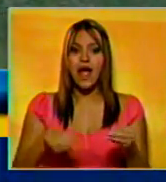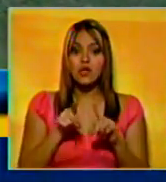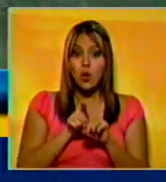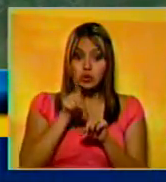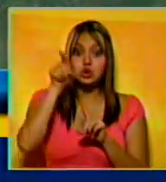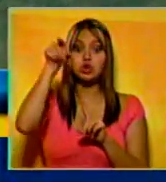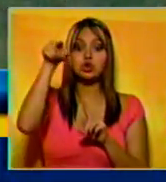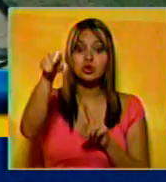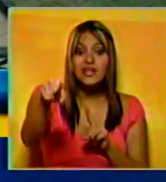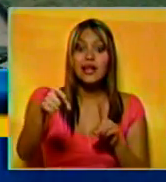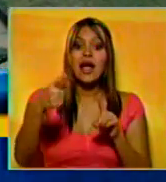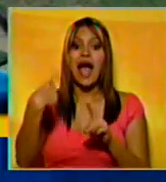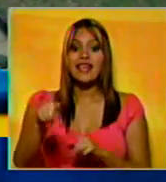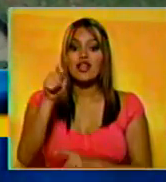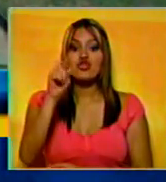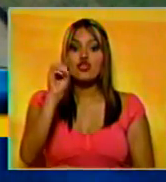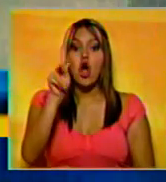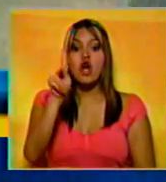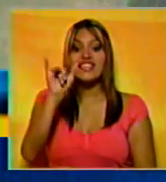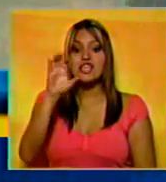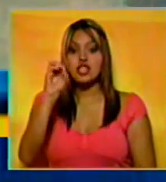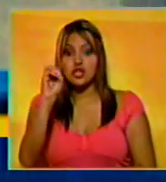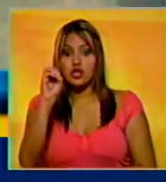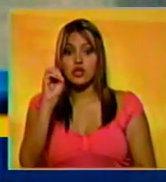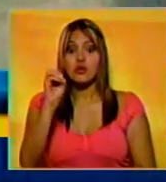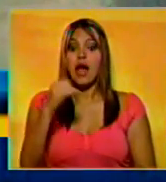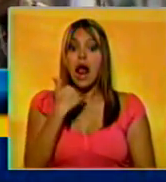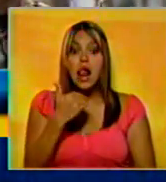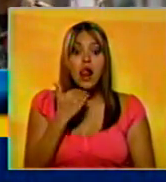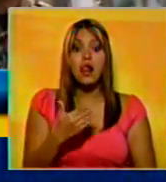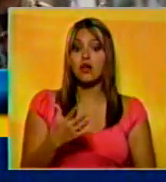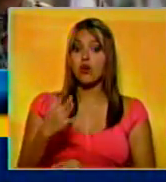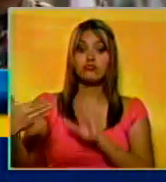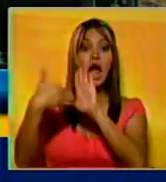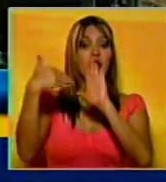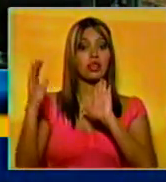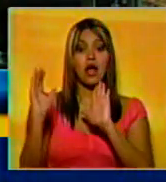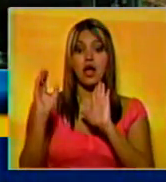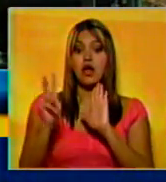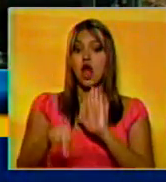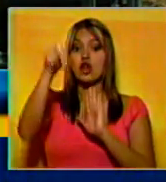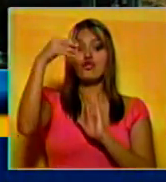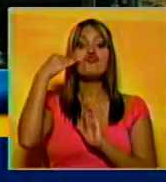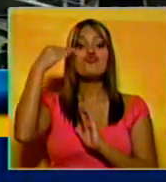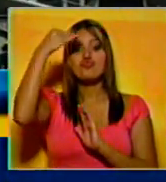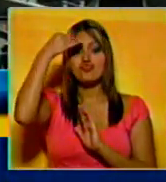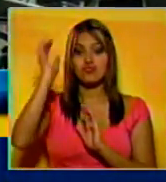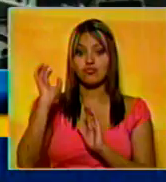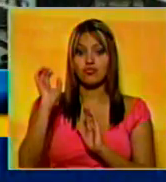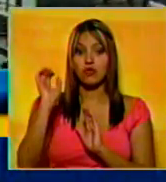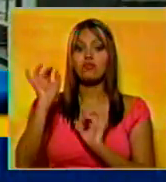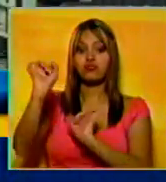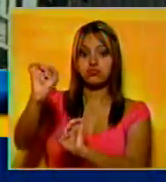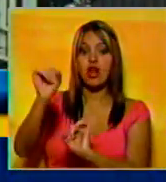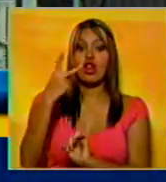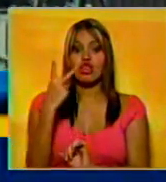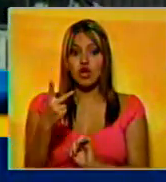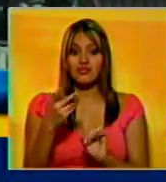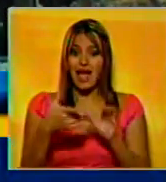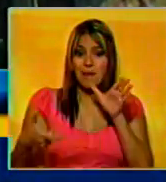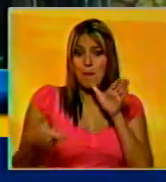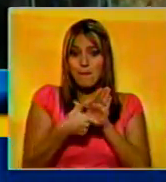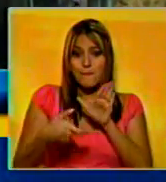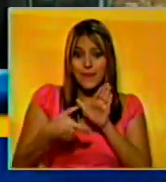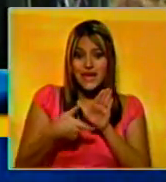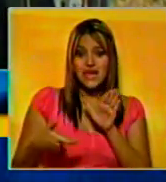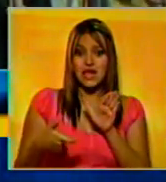interceptores en Tokio como precaución ante un eventual ataque norcoreano. Dos baterías de misiles Patriot